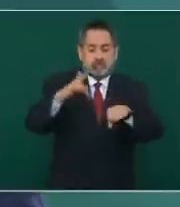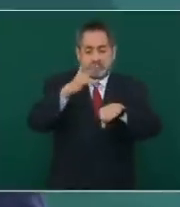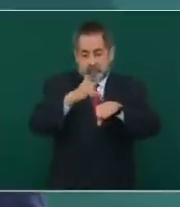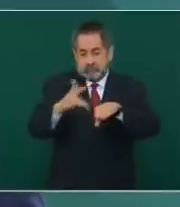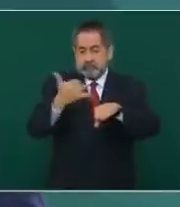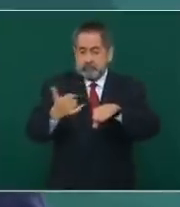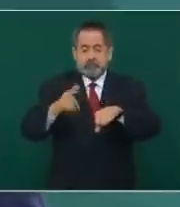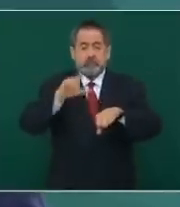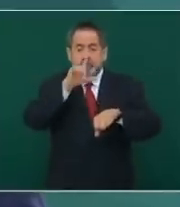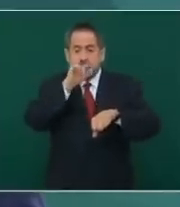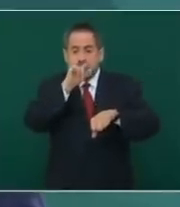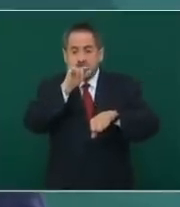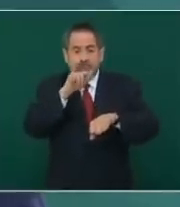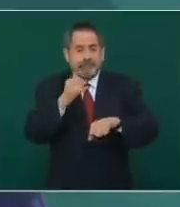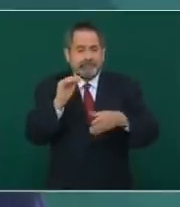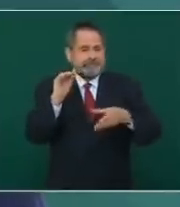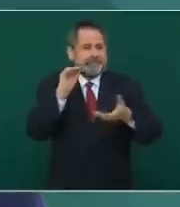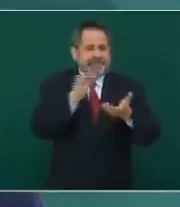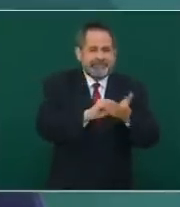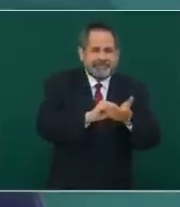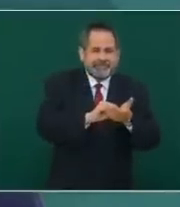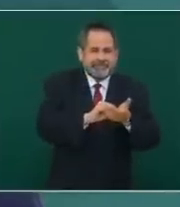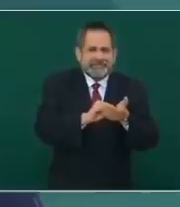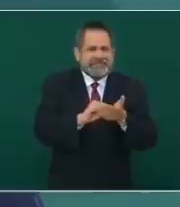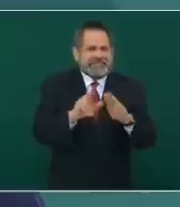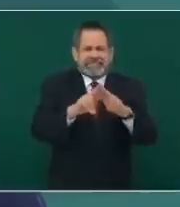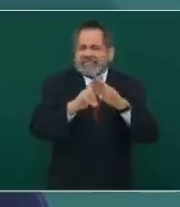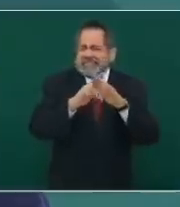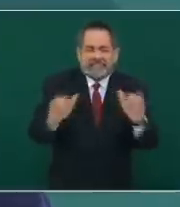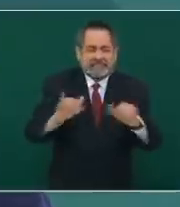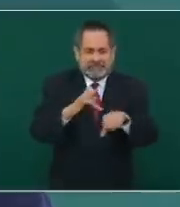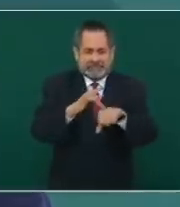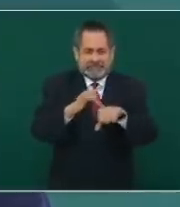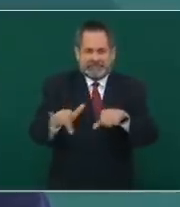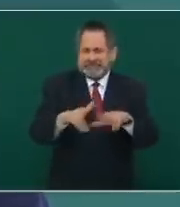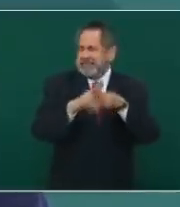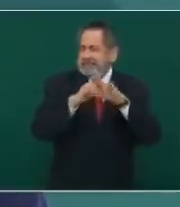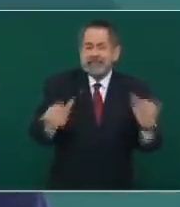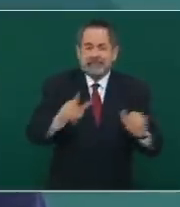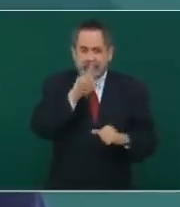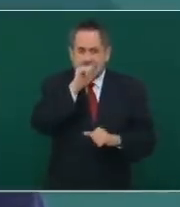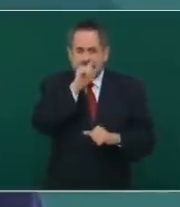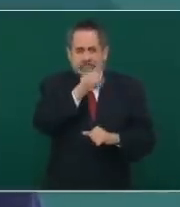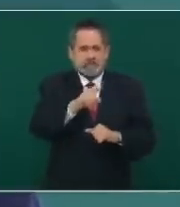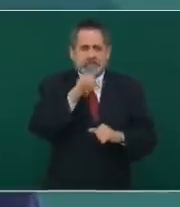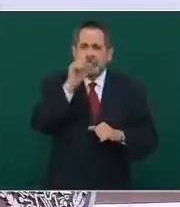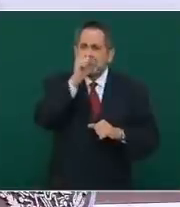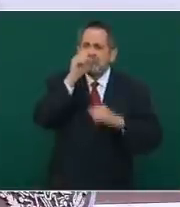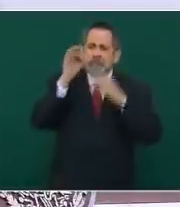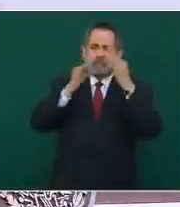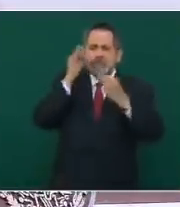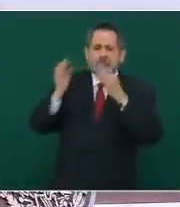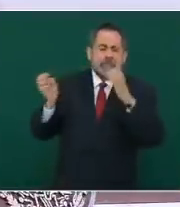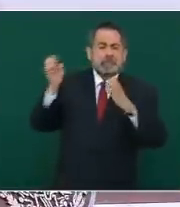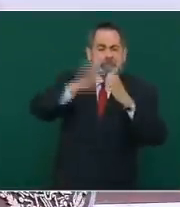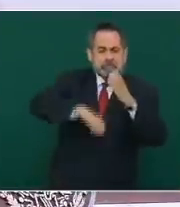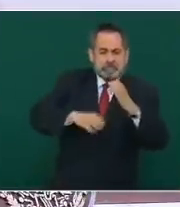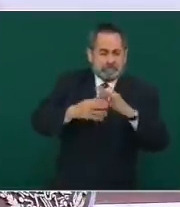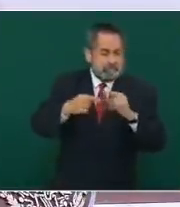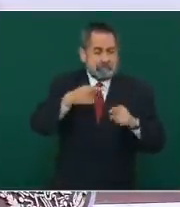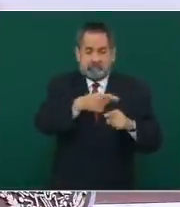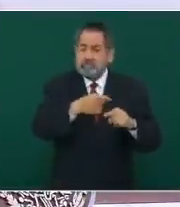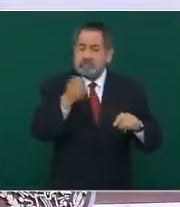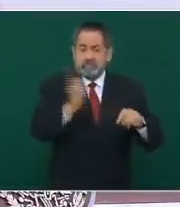y no tiene, pero nada de queso, nada de pollo, es publicidad engañosa.